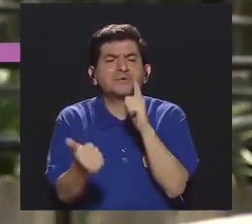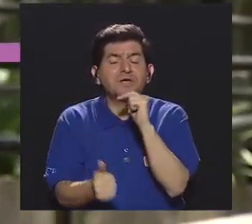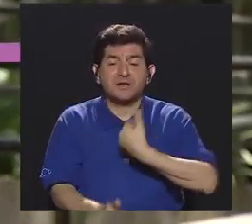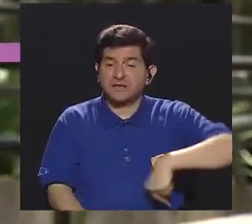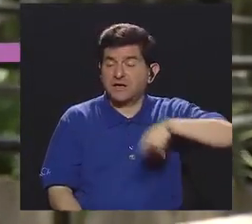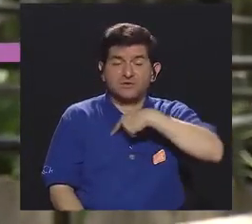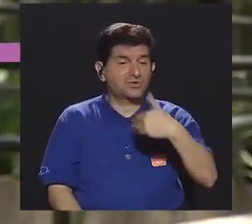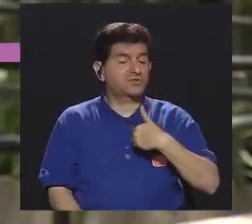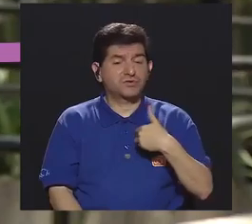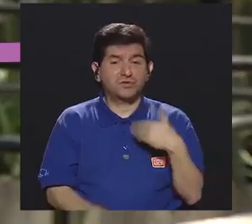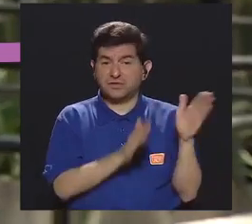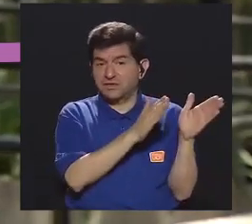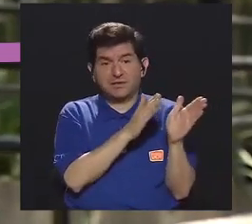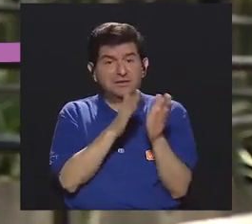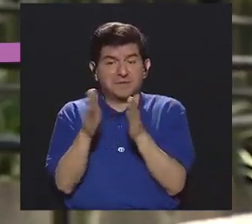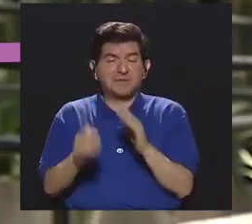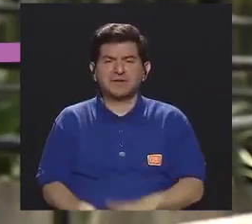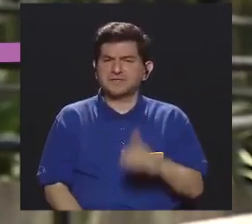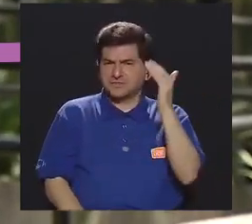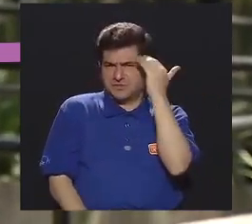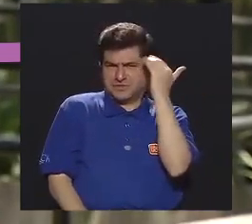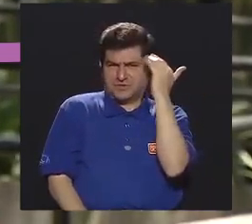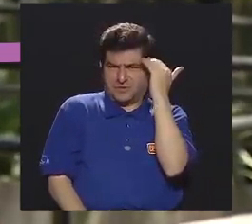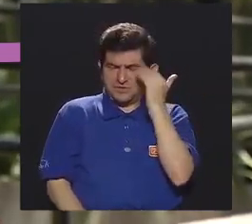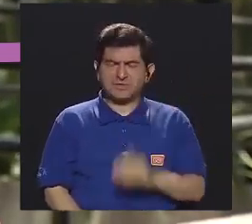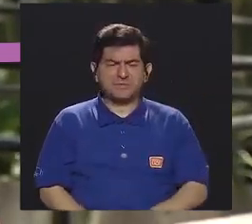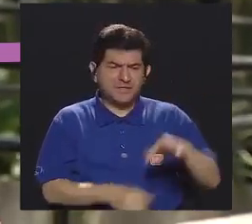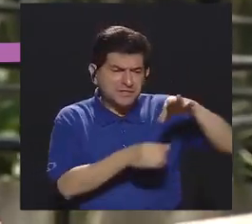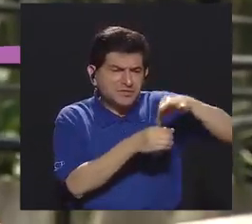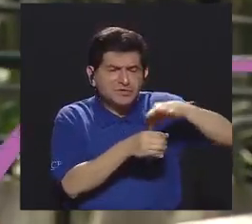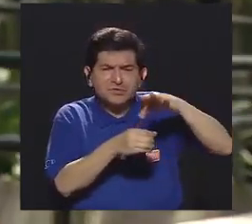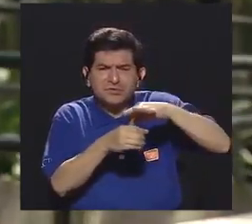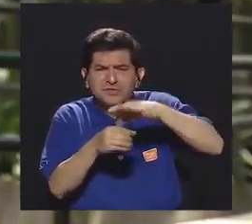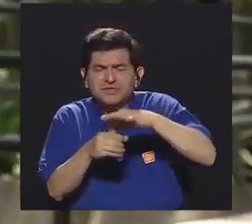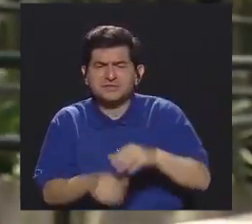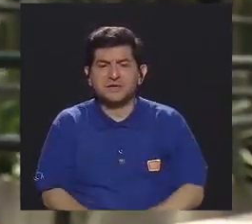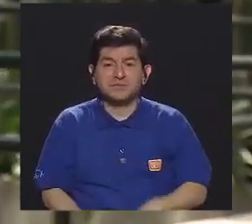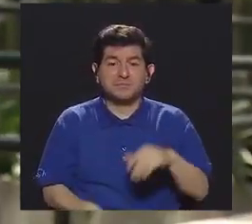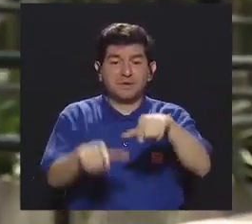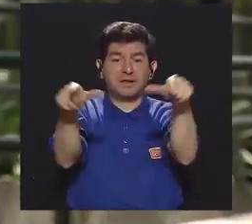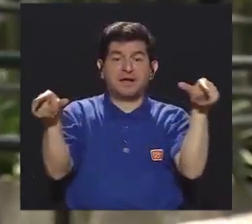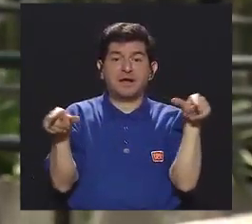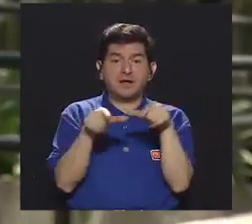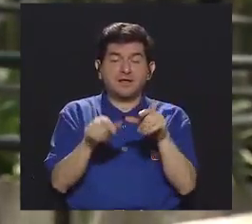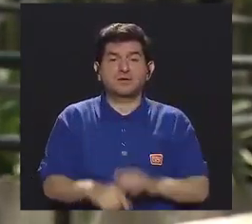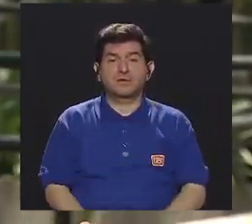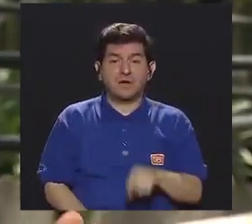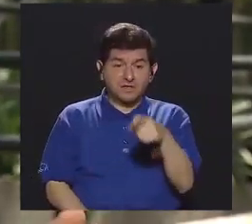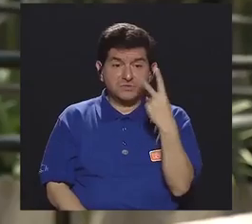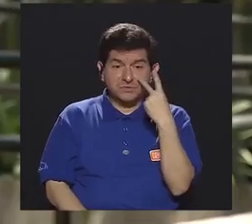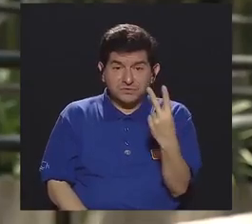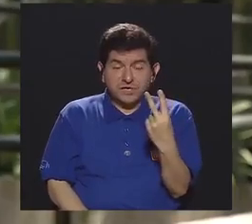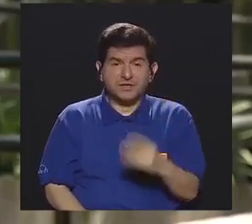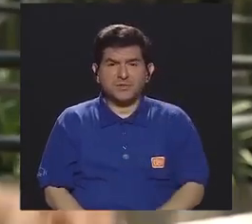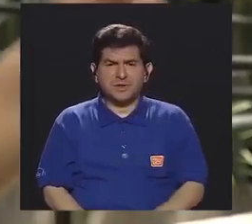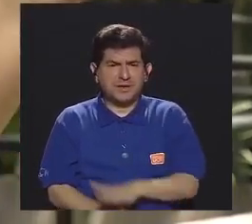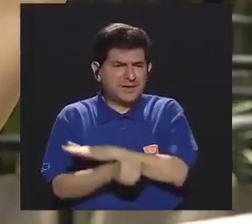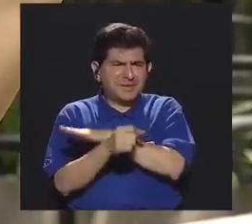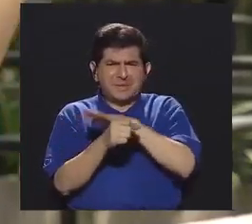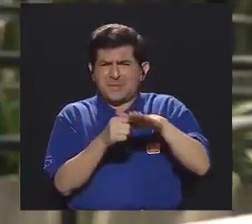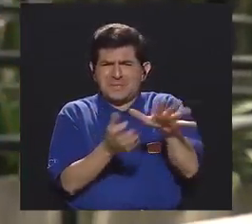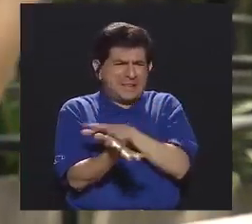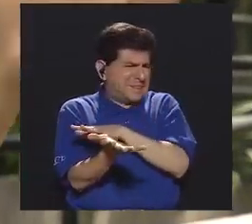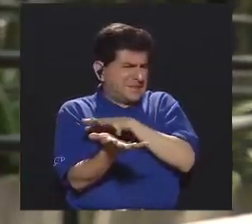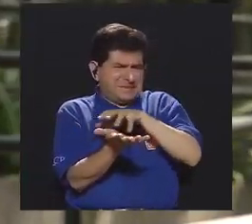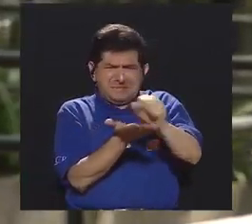podía ayudar porque nosotros no teníamos la formación para el conocimiento, para hacer una huerta y de un terreno que si ustedes lo vieran así